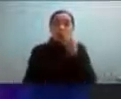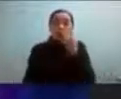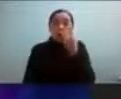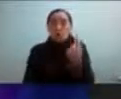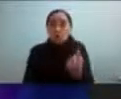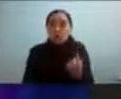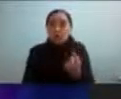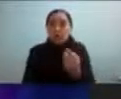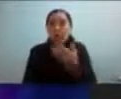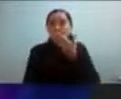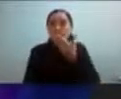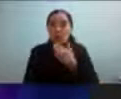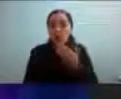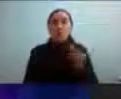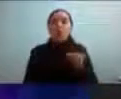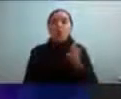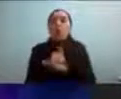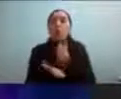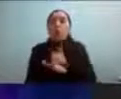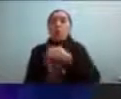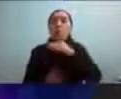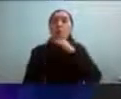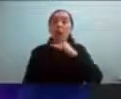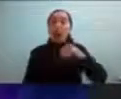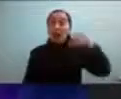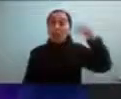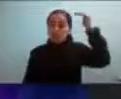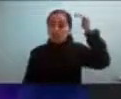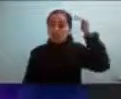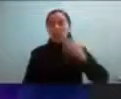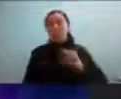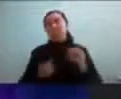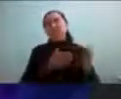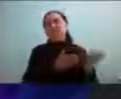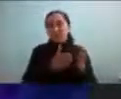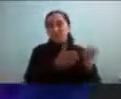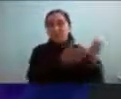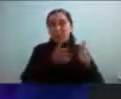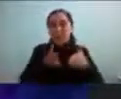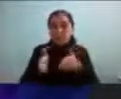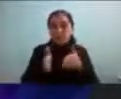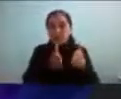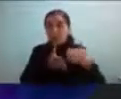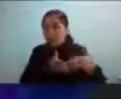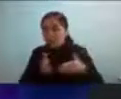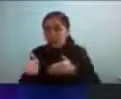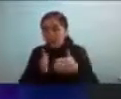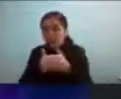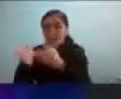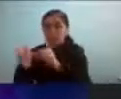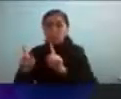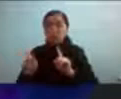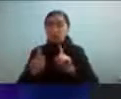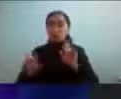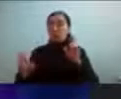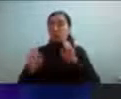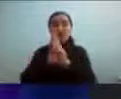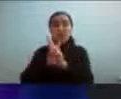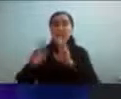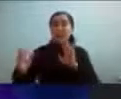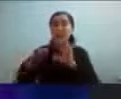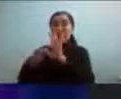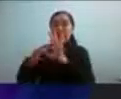vida adulta y van a pasar por distintas rutas diagnósticas que no siempre están relacionadas con el autismo aunque a veces terminan siendo